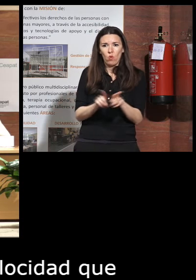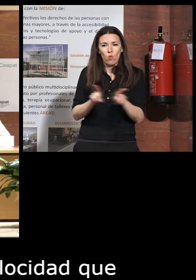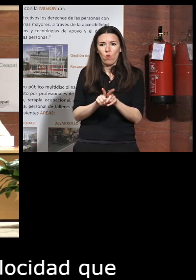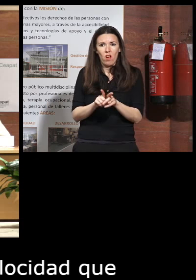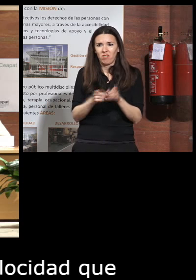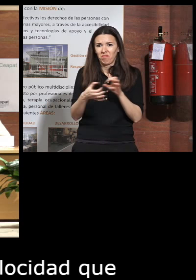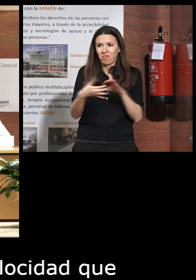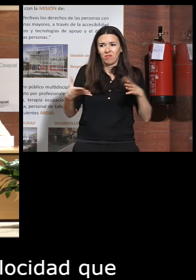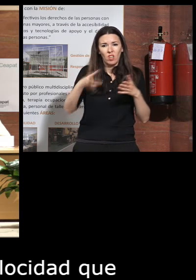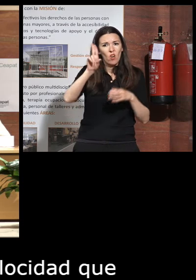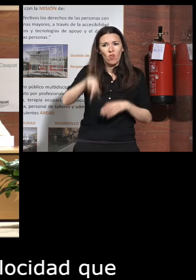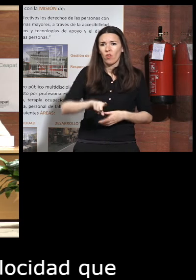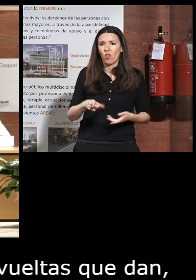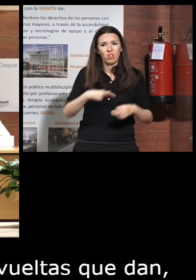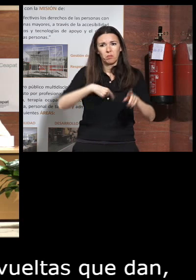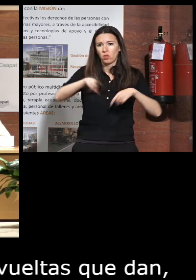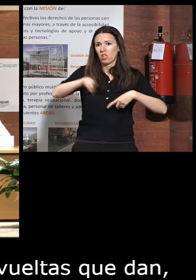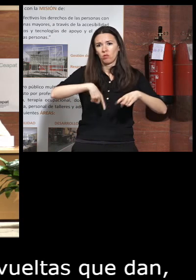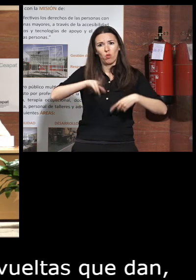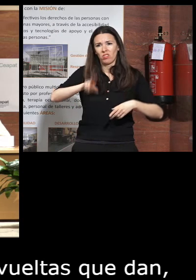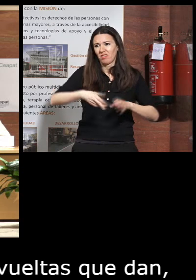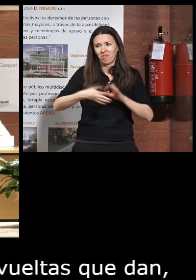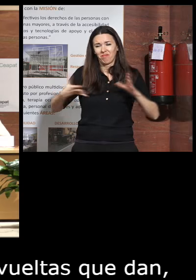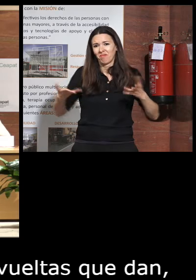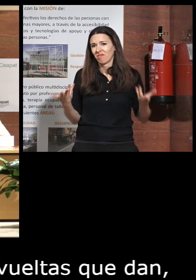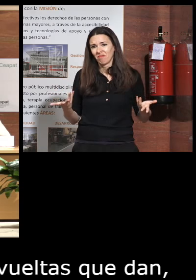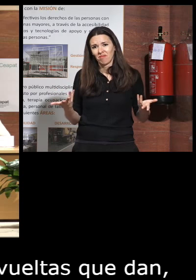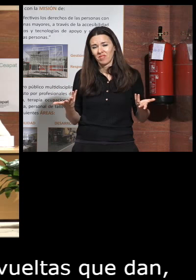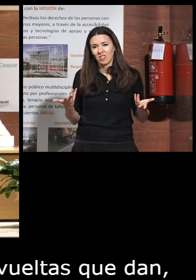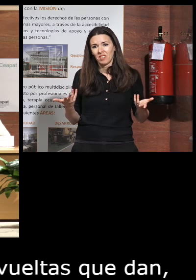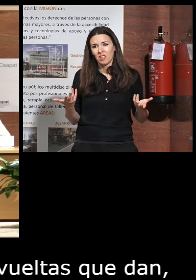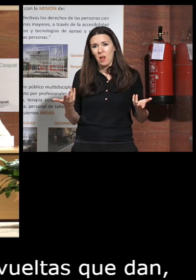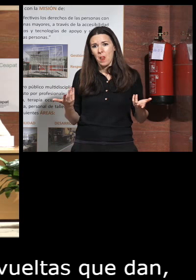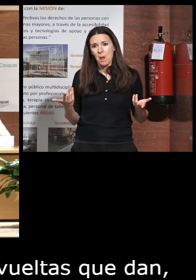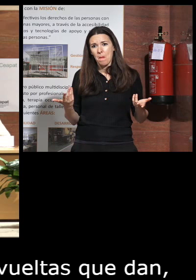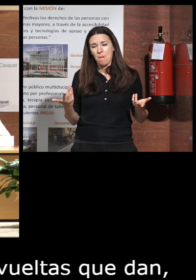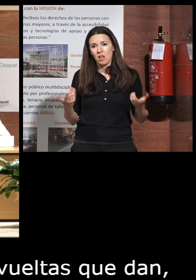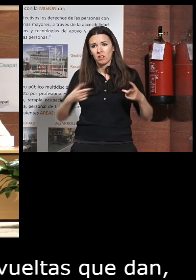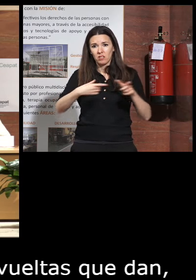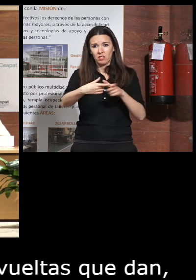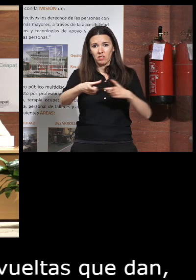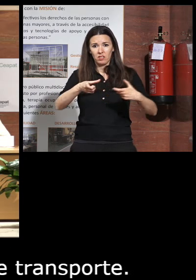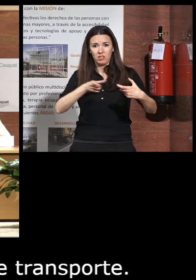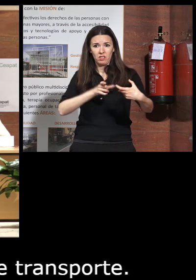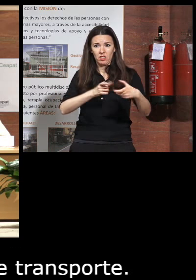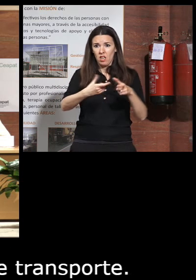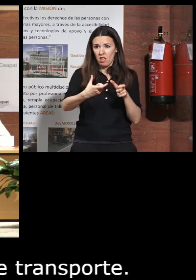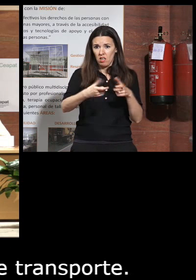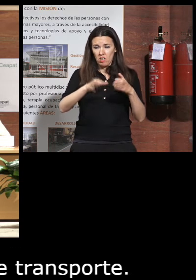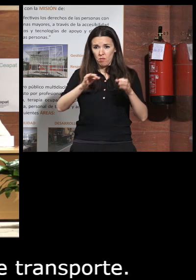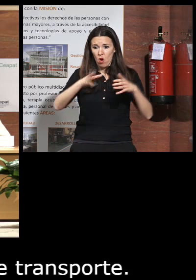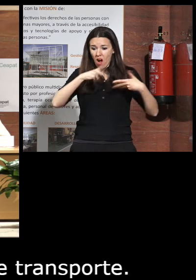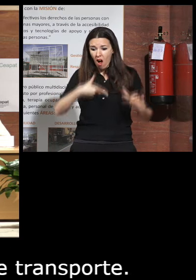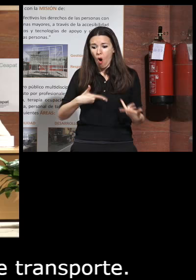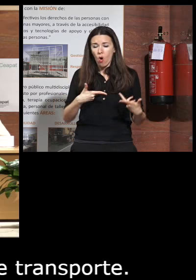está hecho para ellos ese transporte y las plataformas actuales de los transportes urbanos